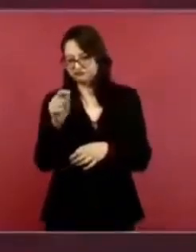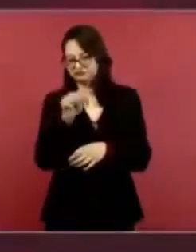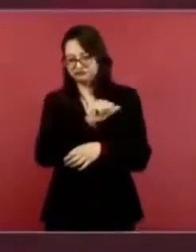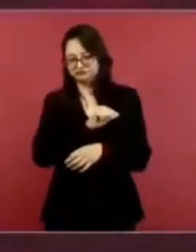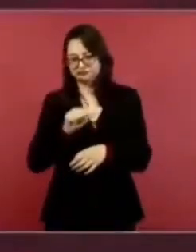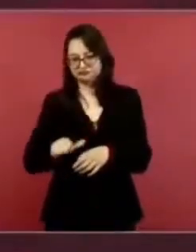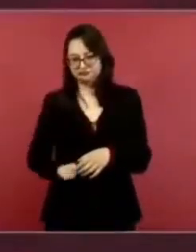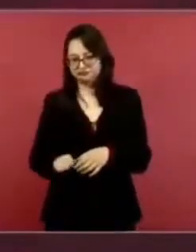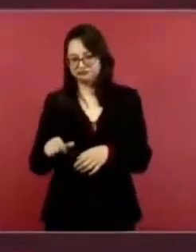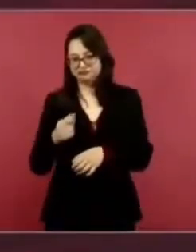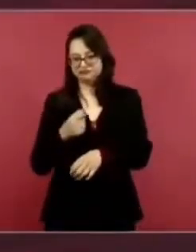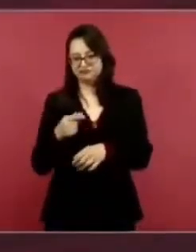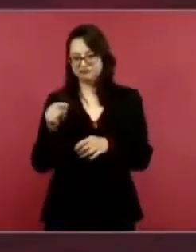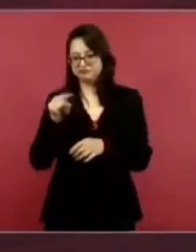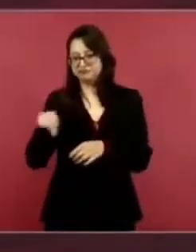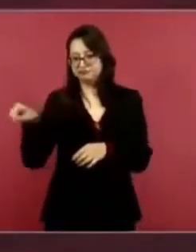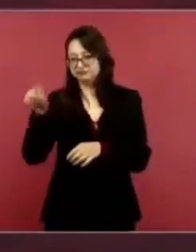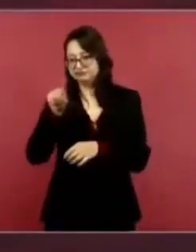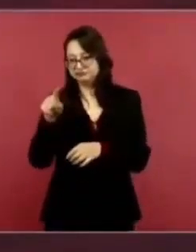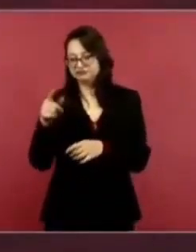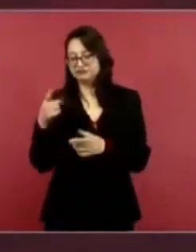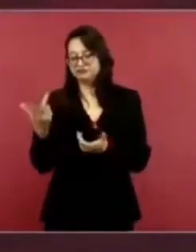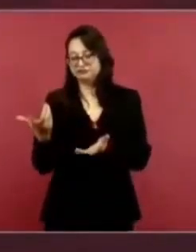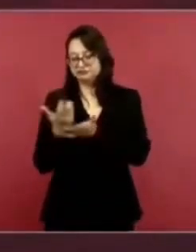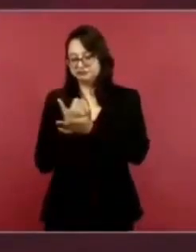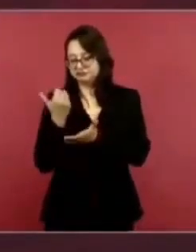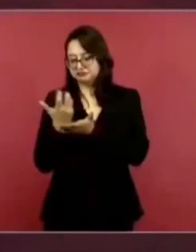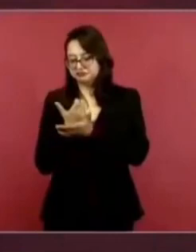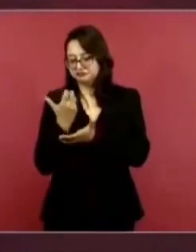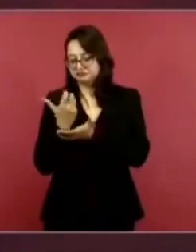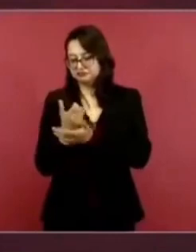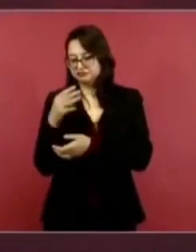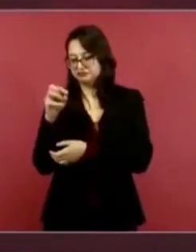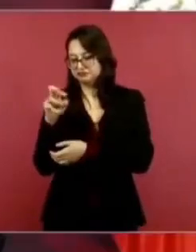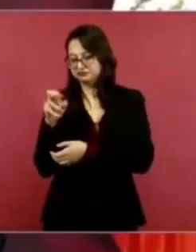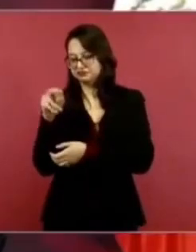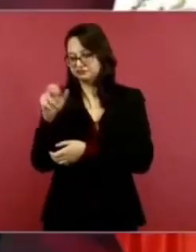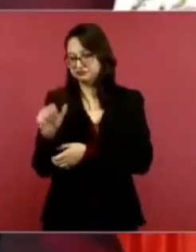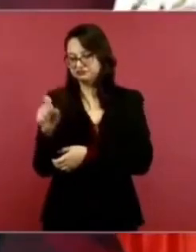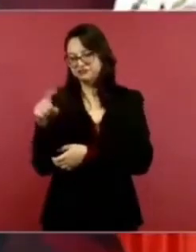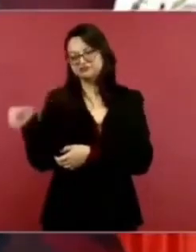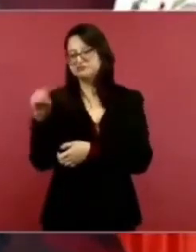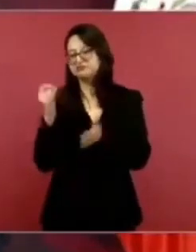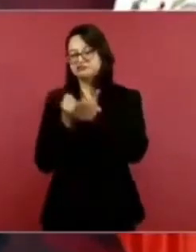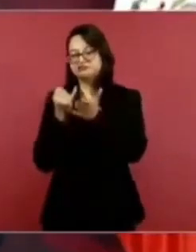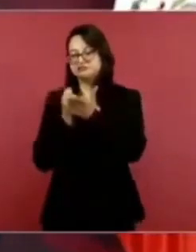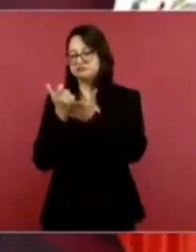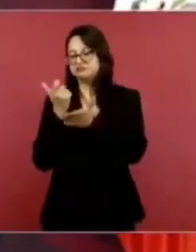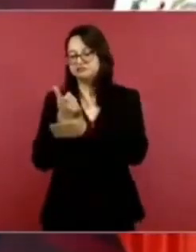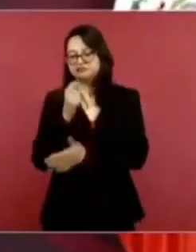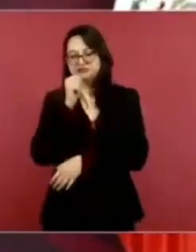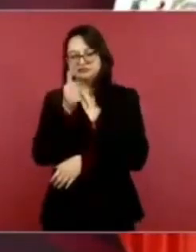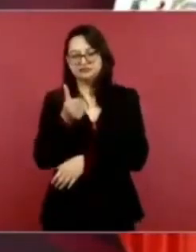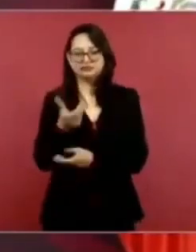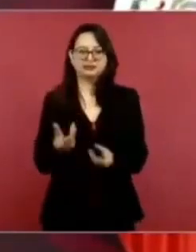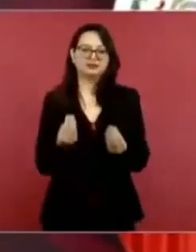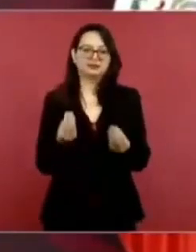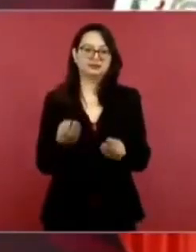Y Iztapalapa, donde supuestamente no pagan impuestos. Claro que pagan, pagan más.